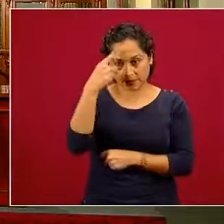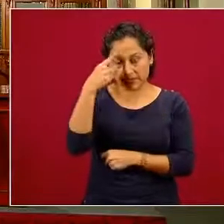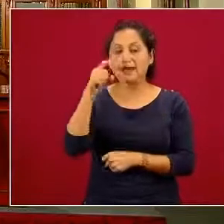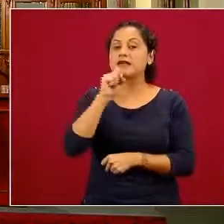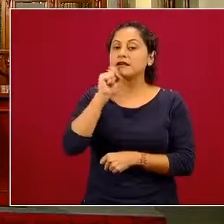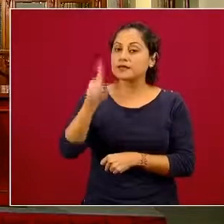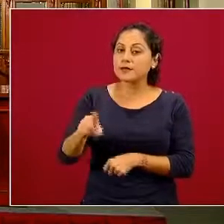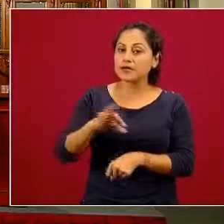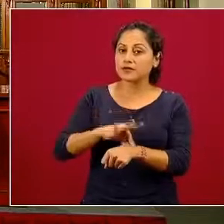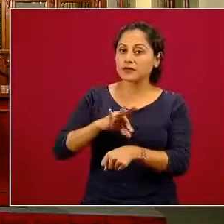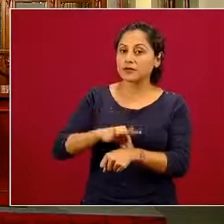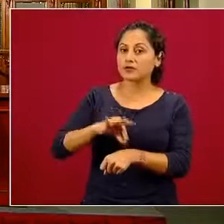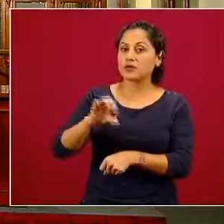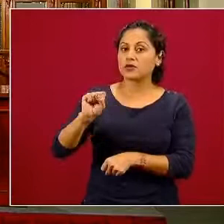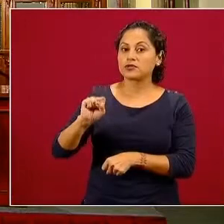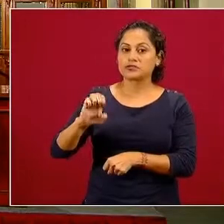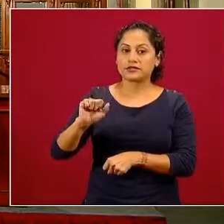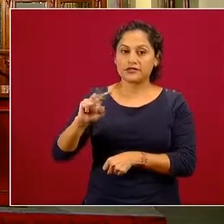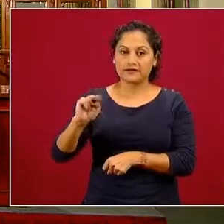titular de CONADIC.